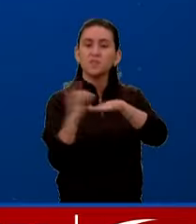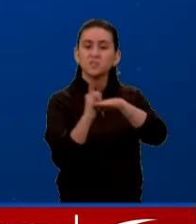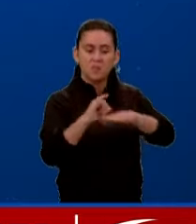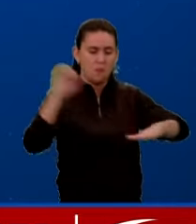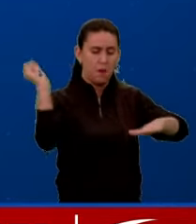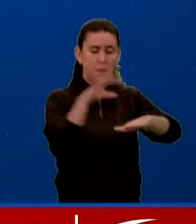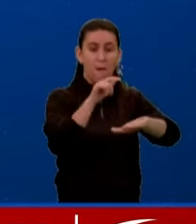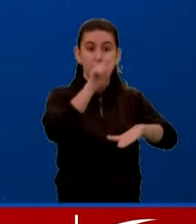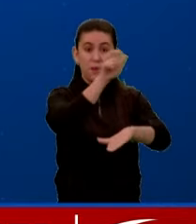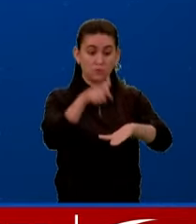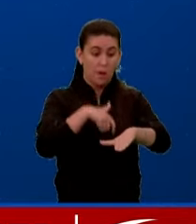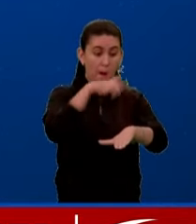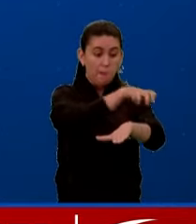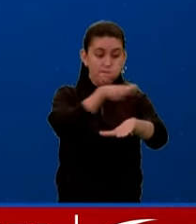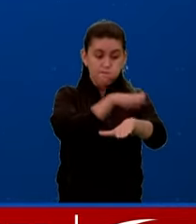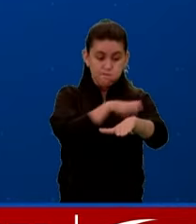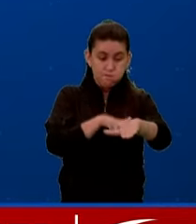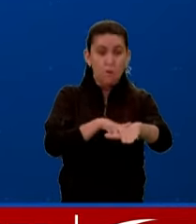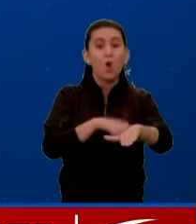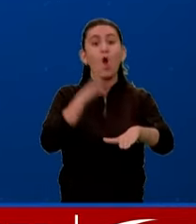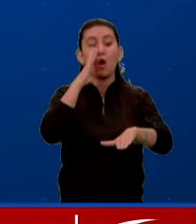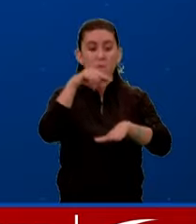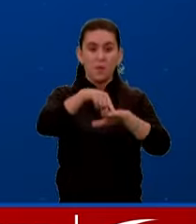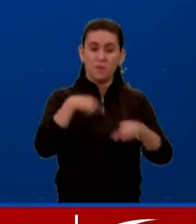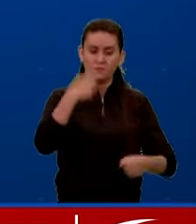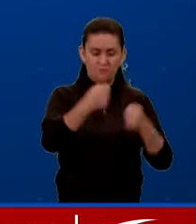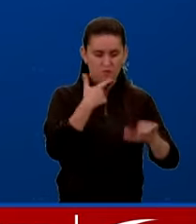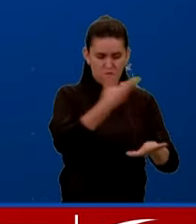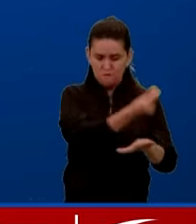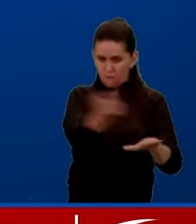pasajeros y el conductor fueron obligados a bajarse.